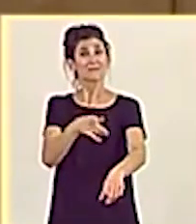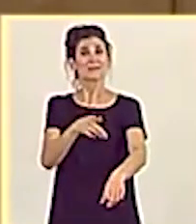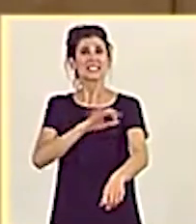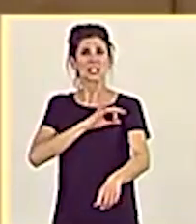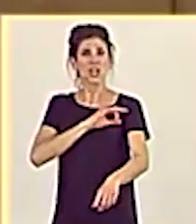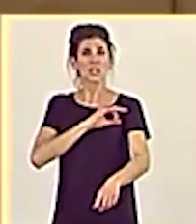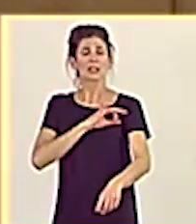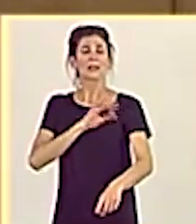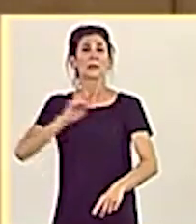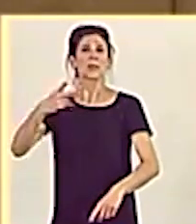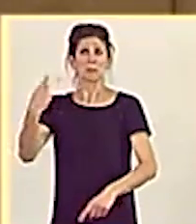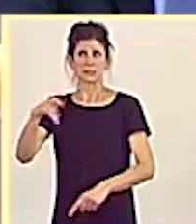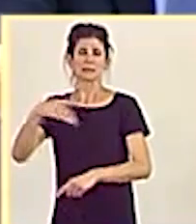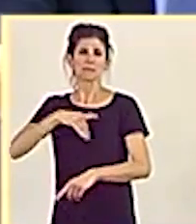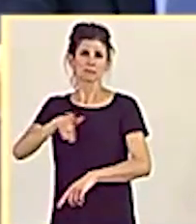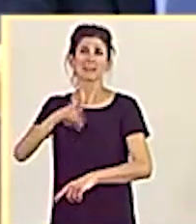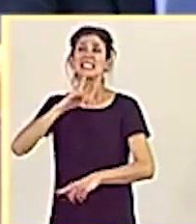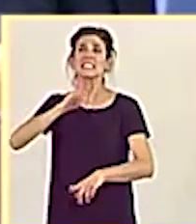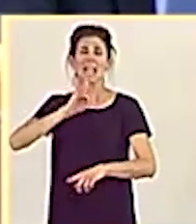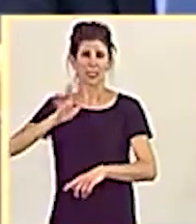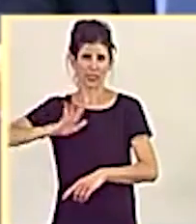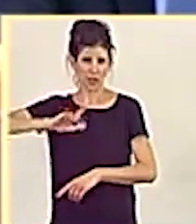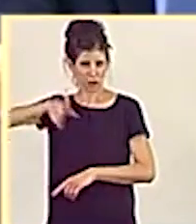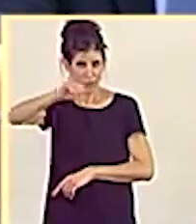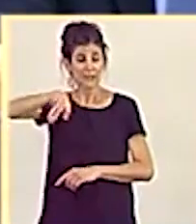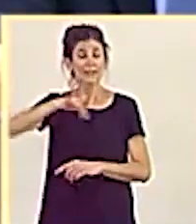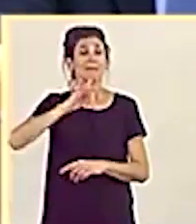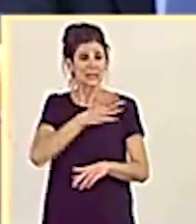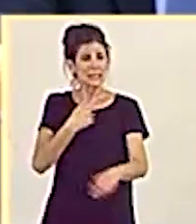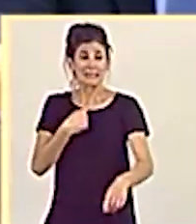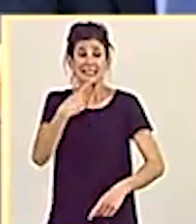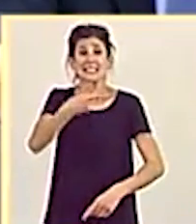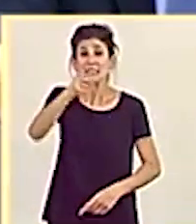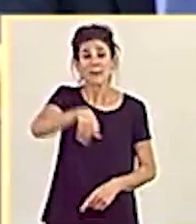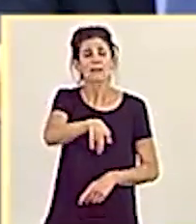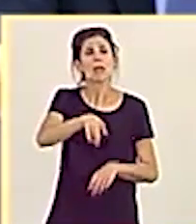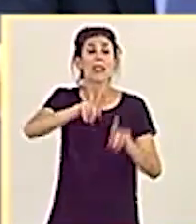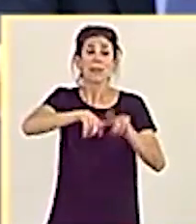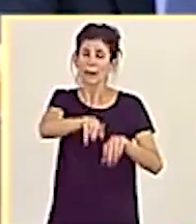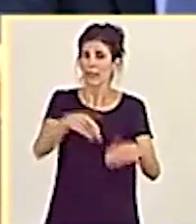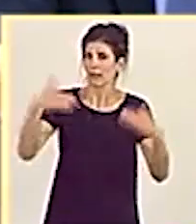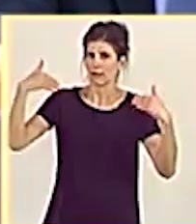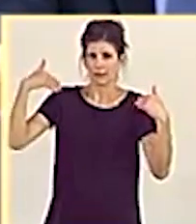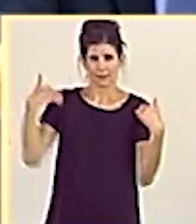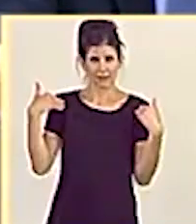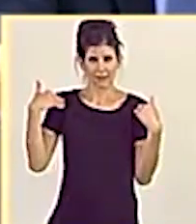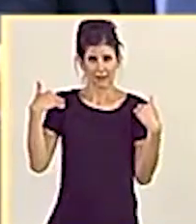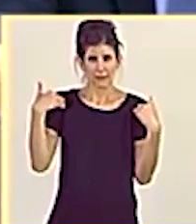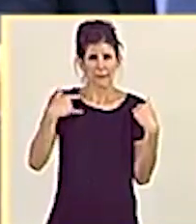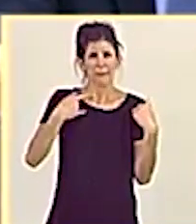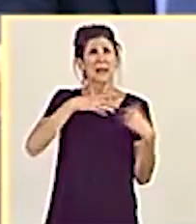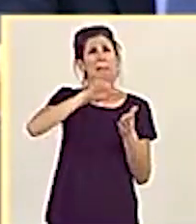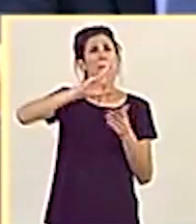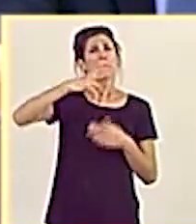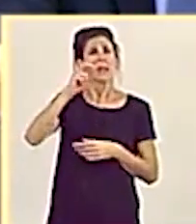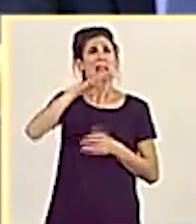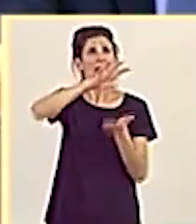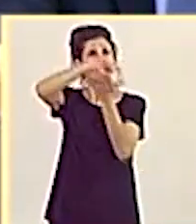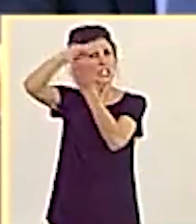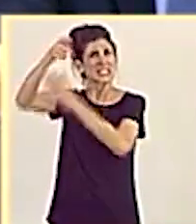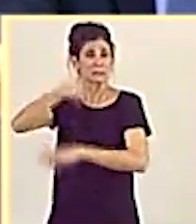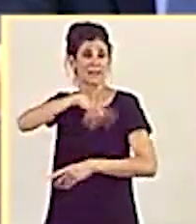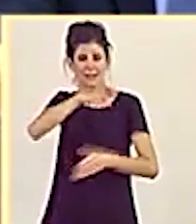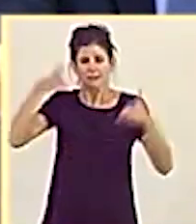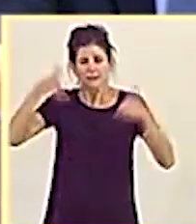vicepresidente, quisiera decirle también que de usted dependen más de 20 centros por toda España que